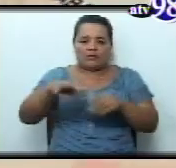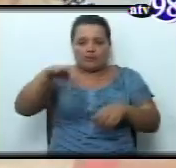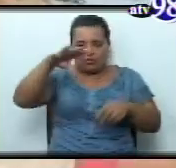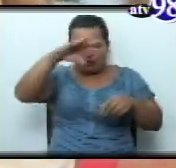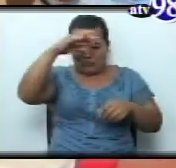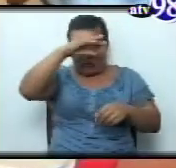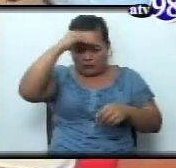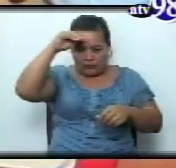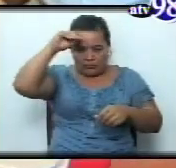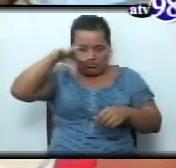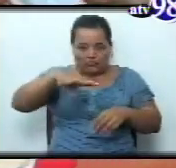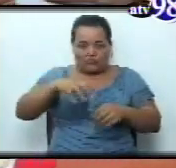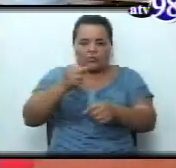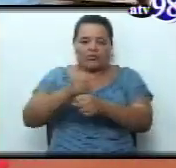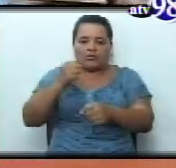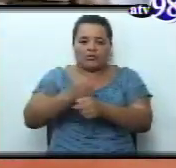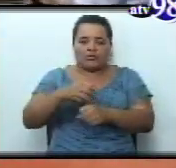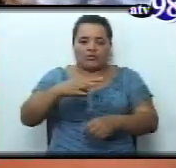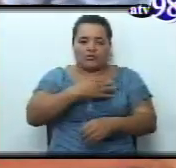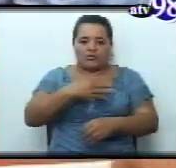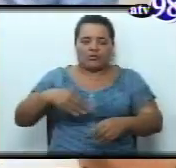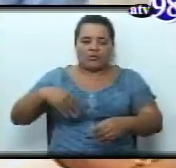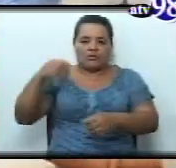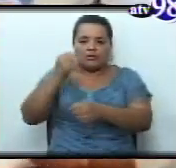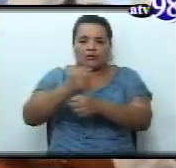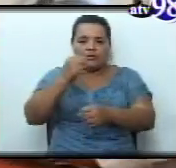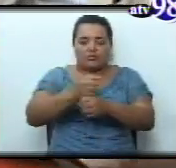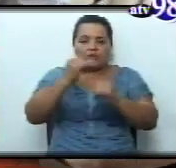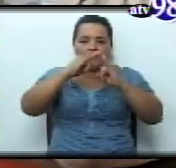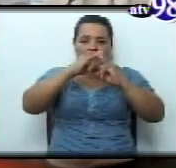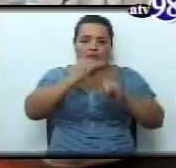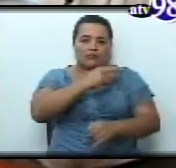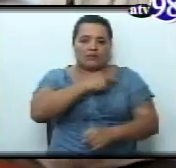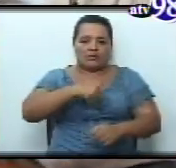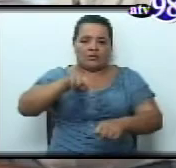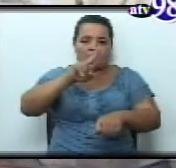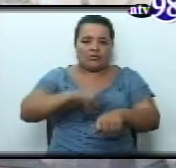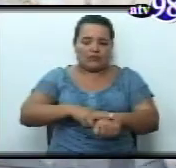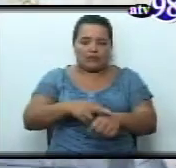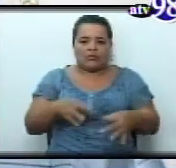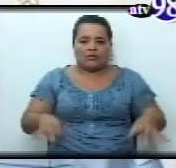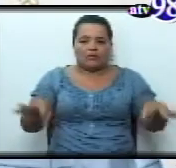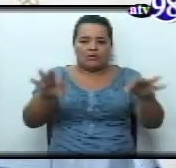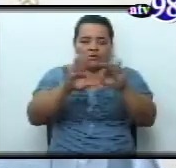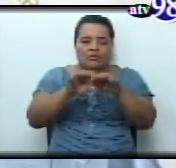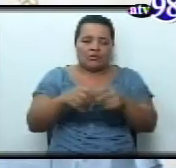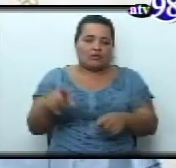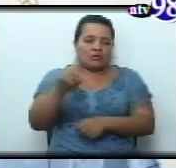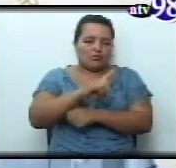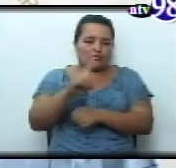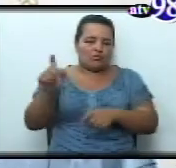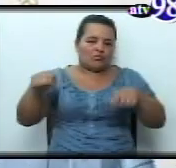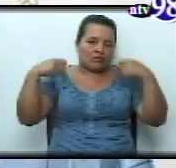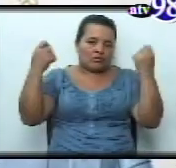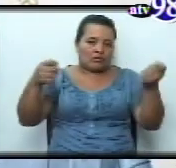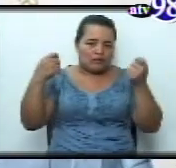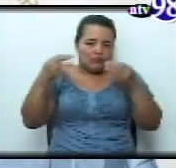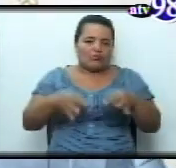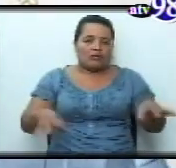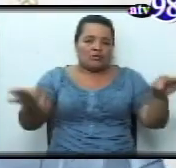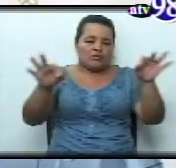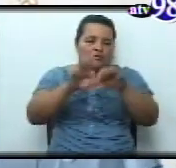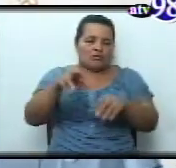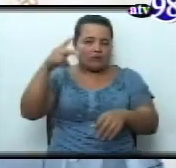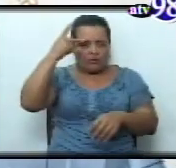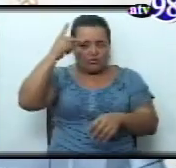normas que establece el Ministerio del Trabajo a nivel nacional. Estamos creyendo que es importante que sea un día como evaluación alrededor de temas de